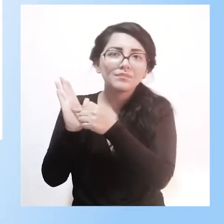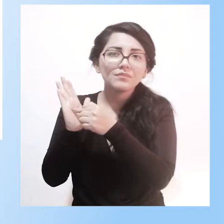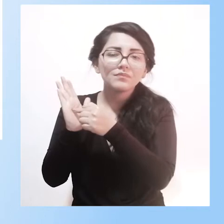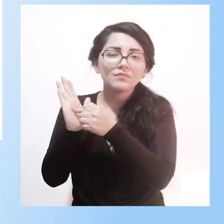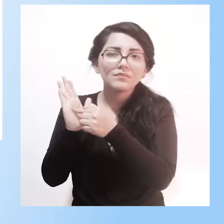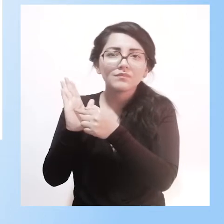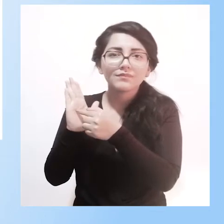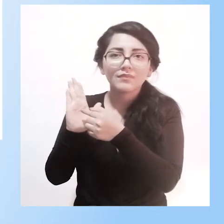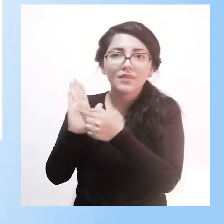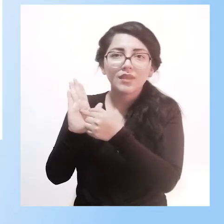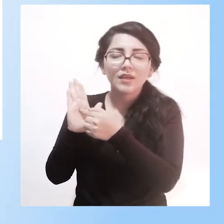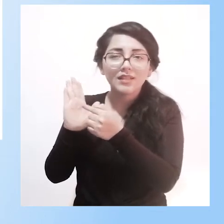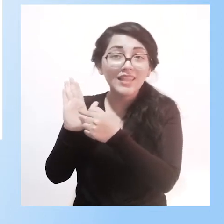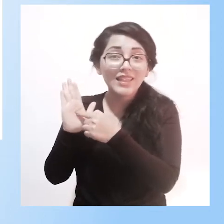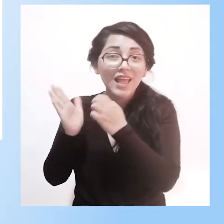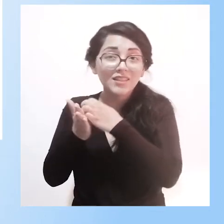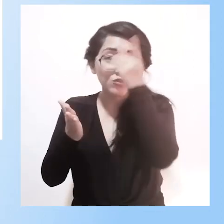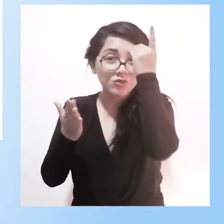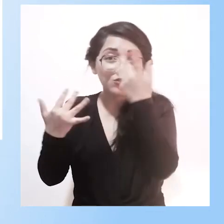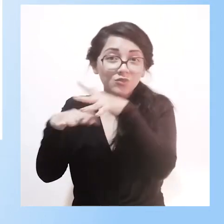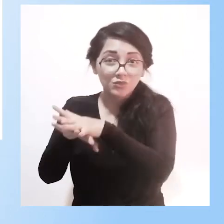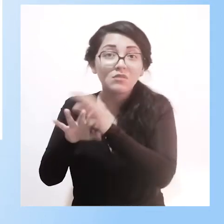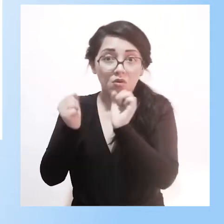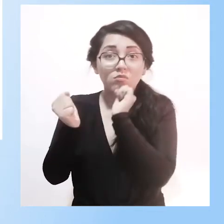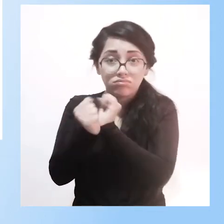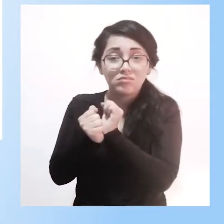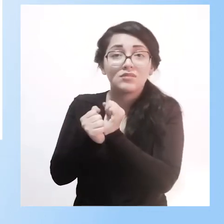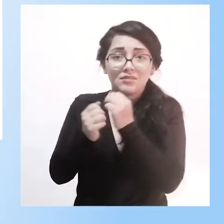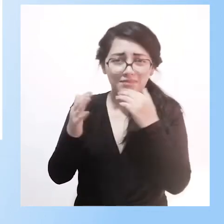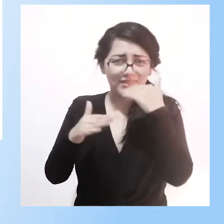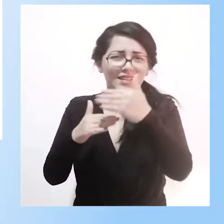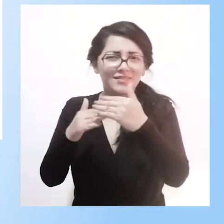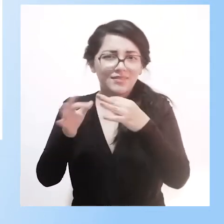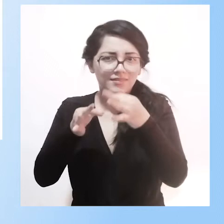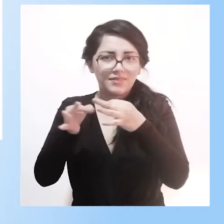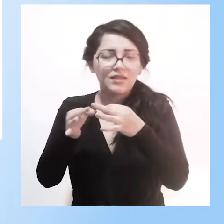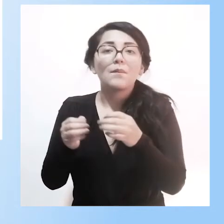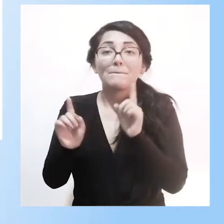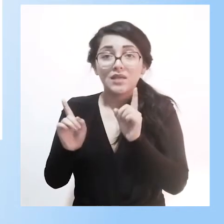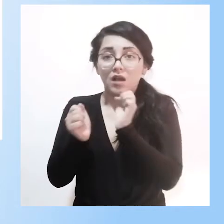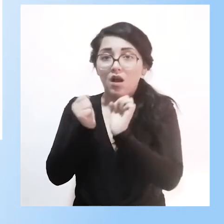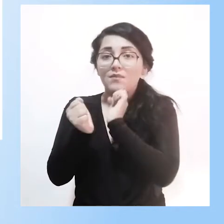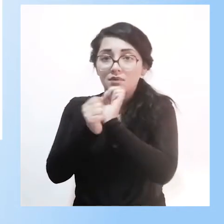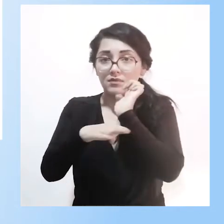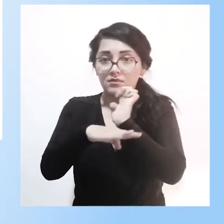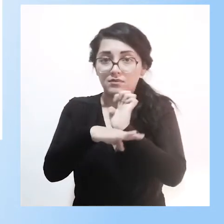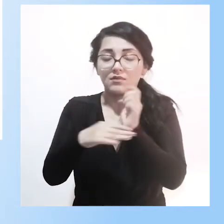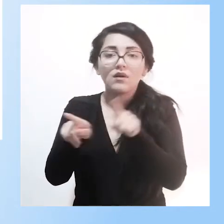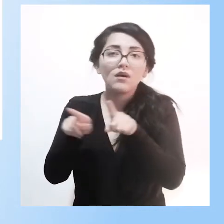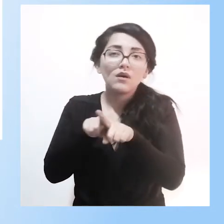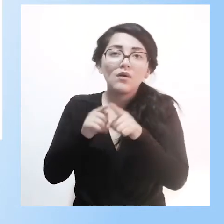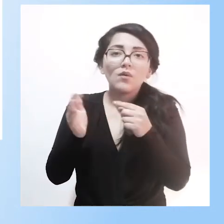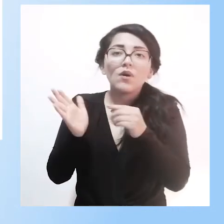la educación inclusiva, social inclusión, que más adelante les voy a comentar. Y algo importantísimo aquí, que es un